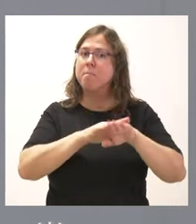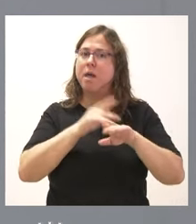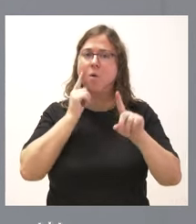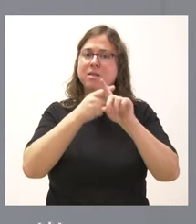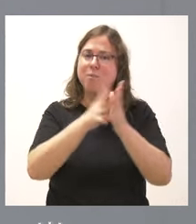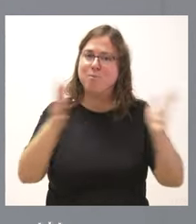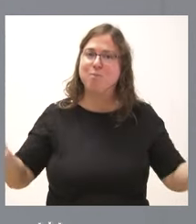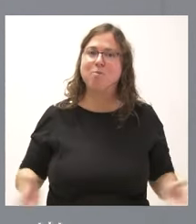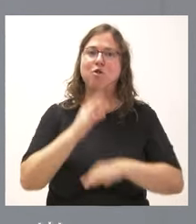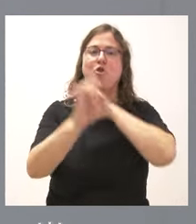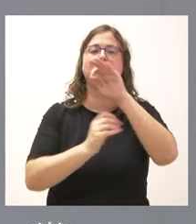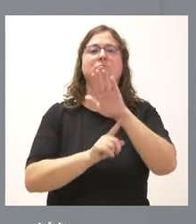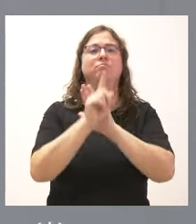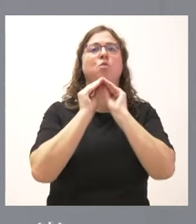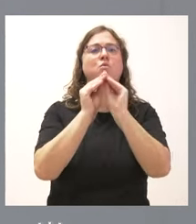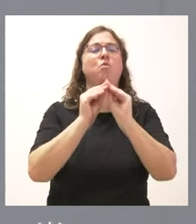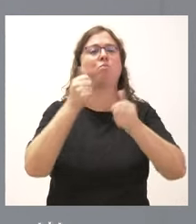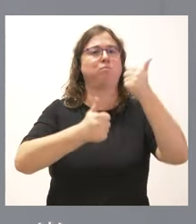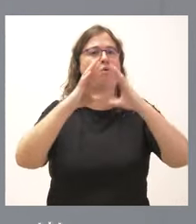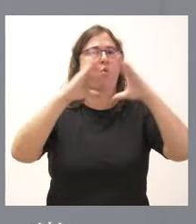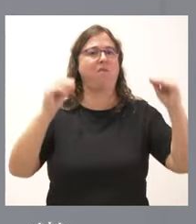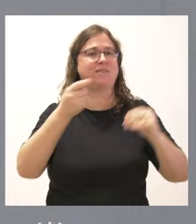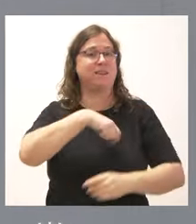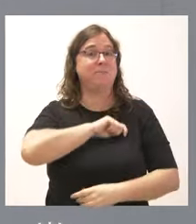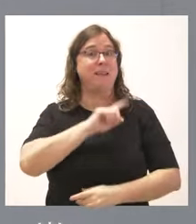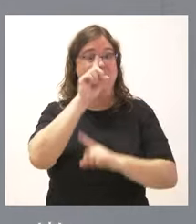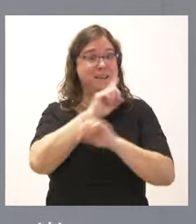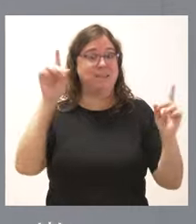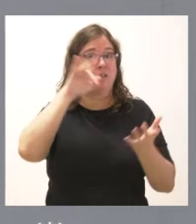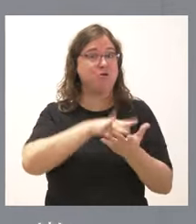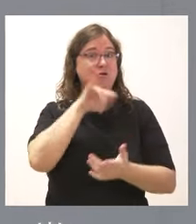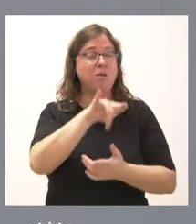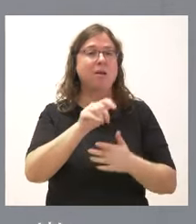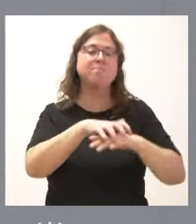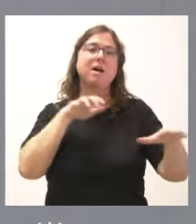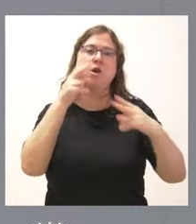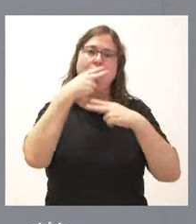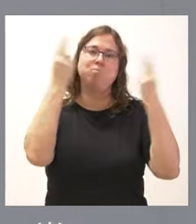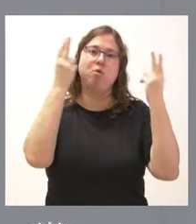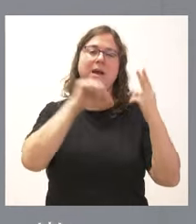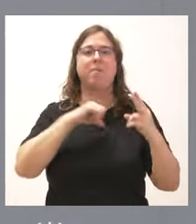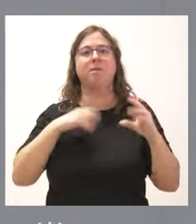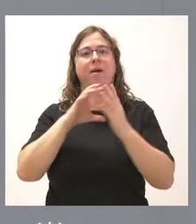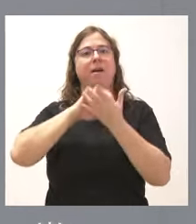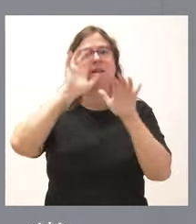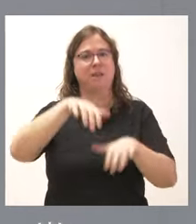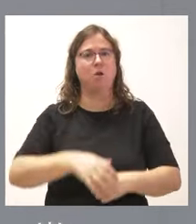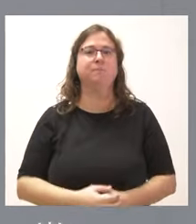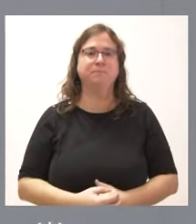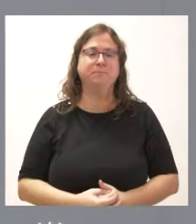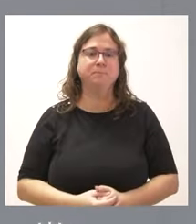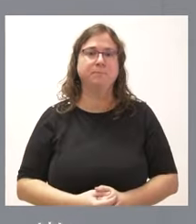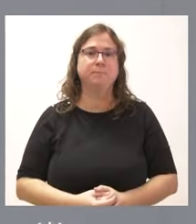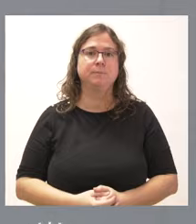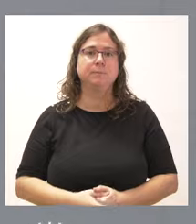organización y desarrollo de estos campeonatos universitarios de España, que este año recayeron en su mayor parte en las universidades públicas y privadas de Castilla y León.